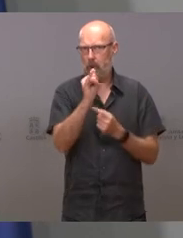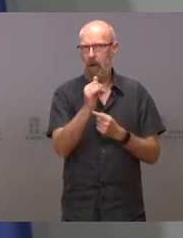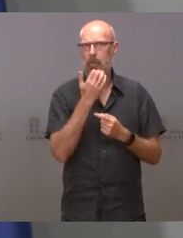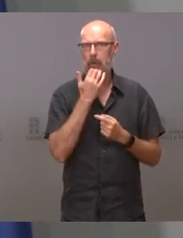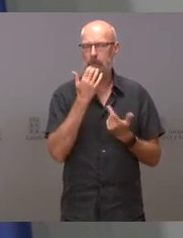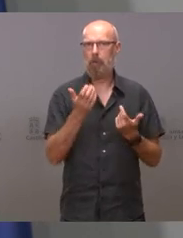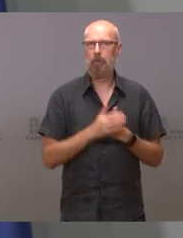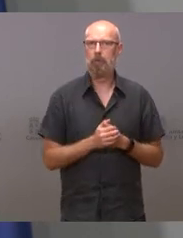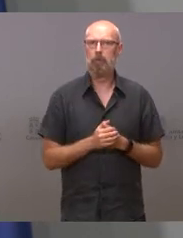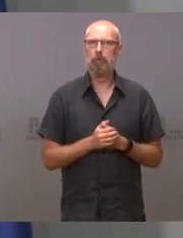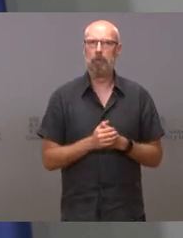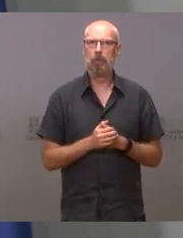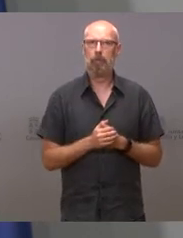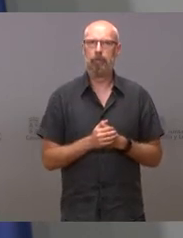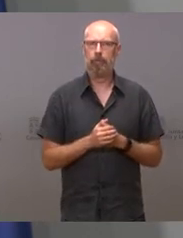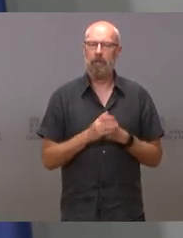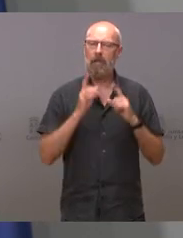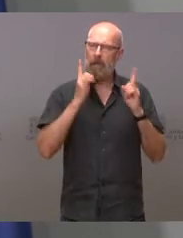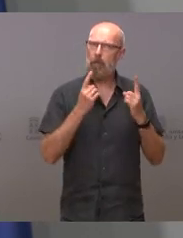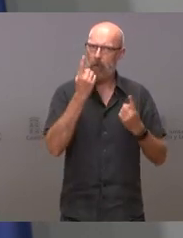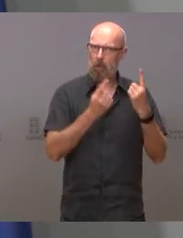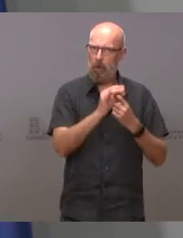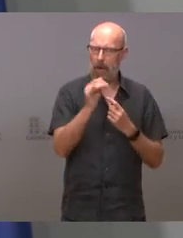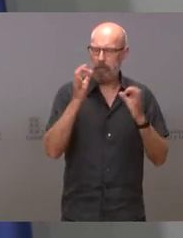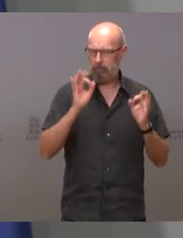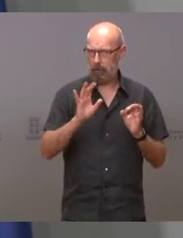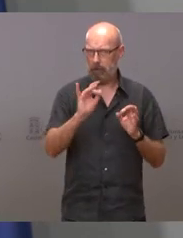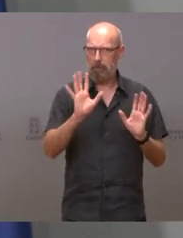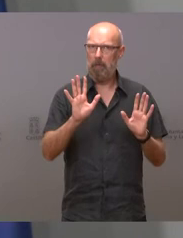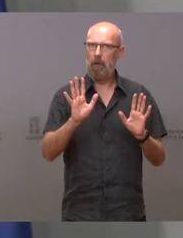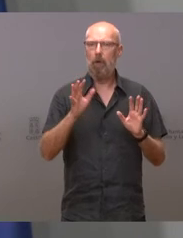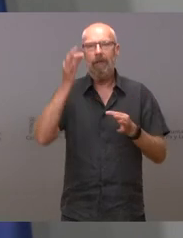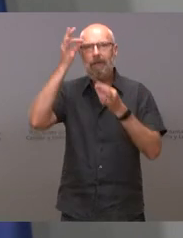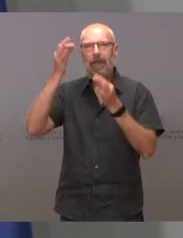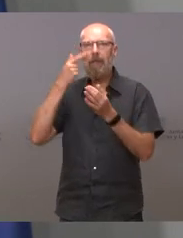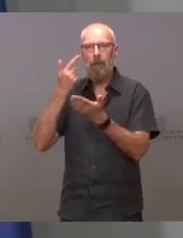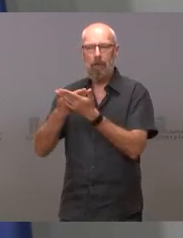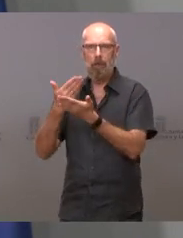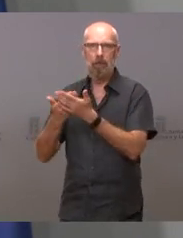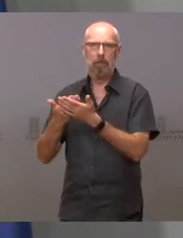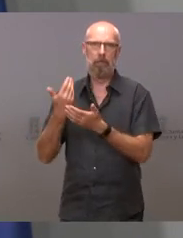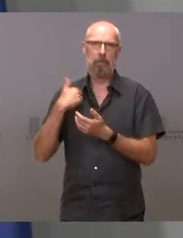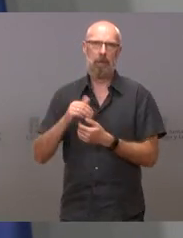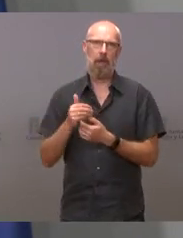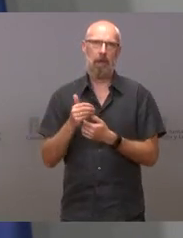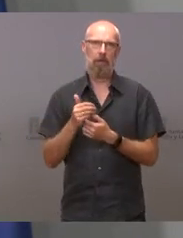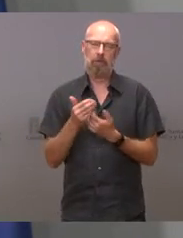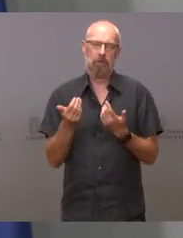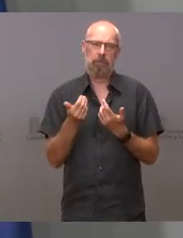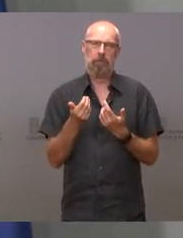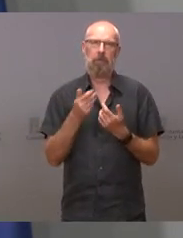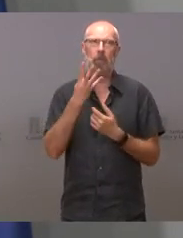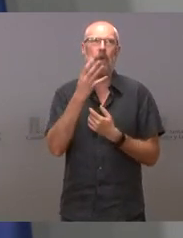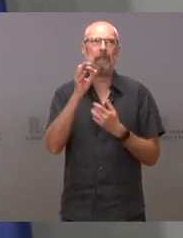brote, pero hemos tenido algunos casos, pero insisto, pongámonos en los números, estamos hablando de 47.000 personas, de más de 1.000 residencias